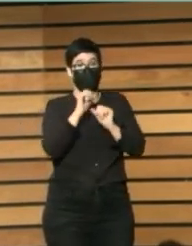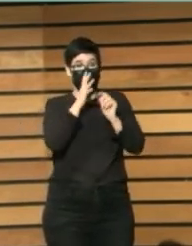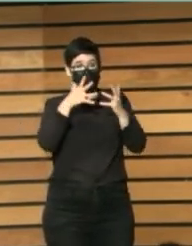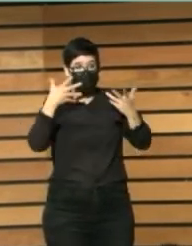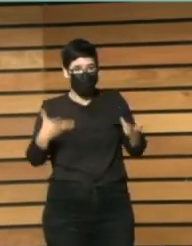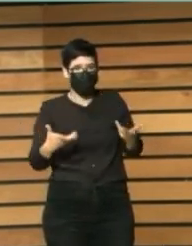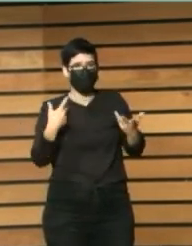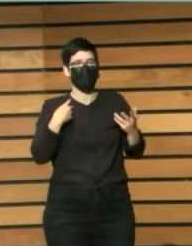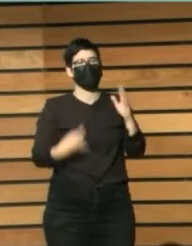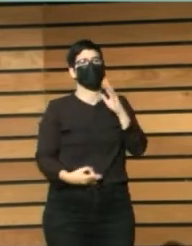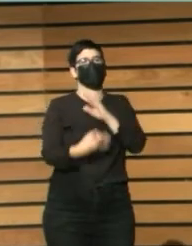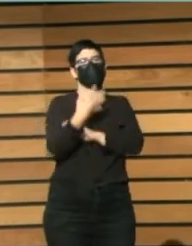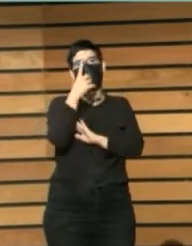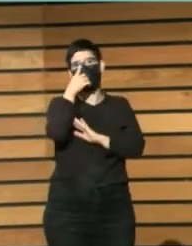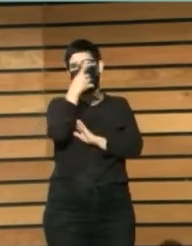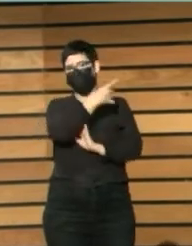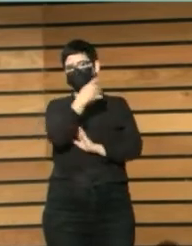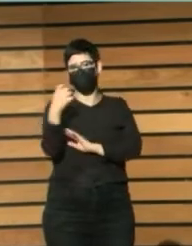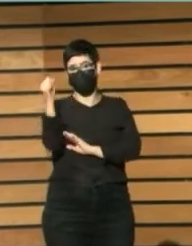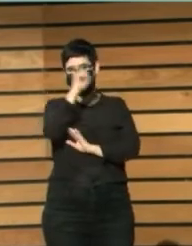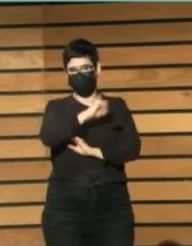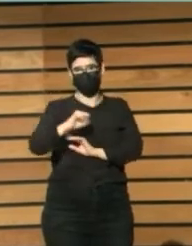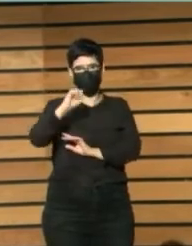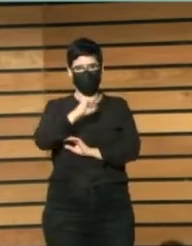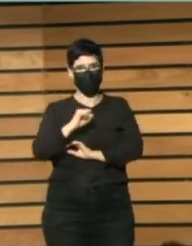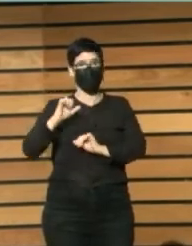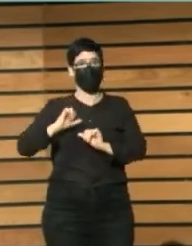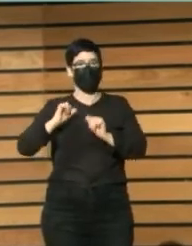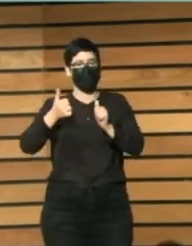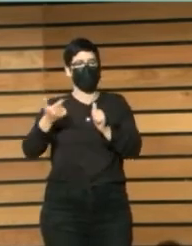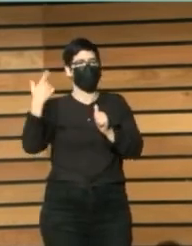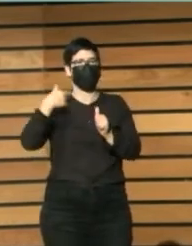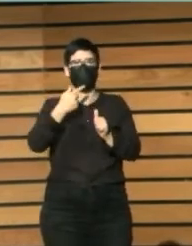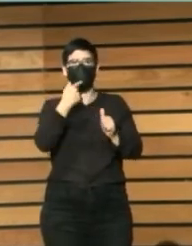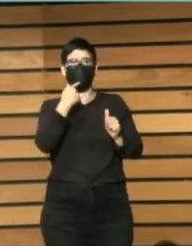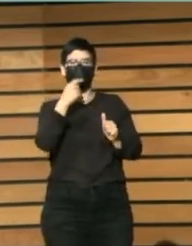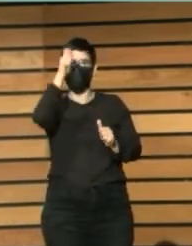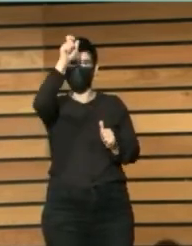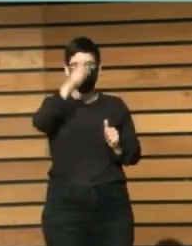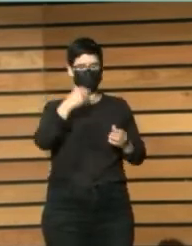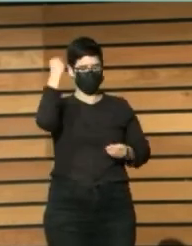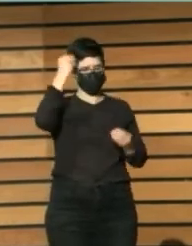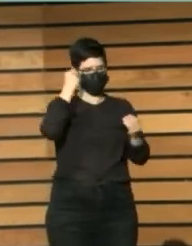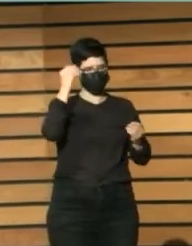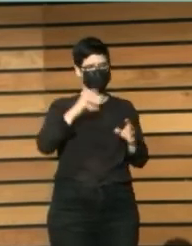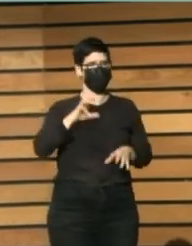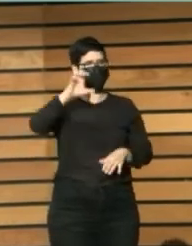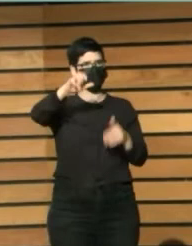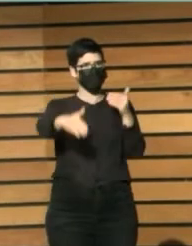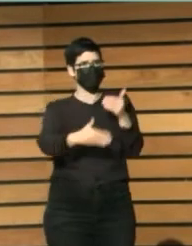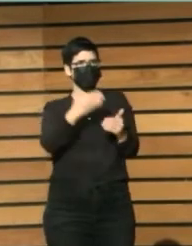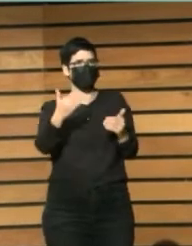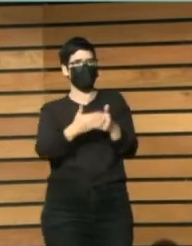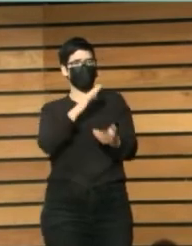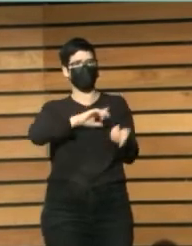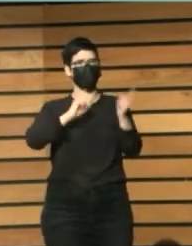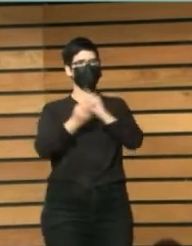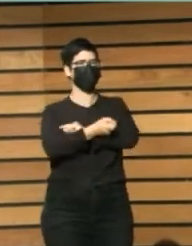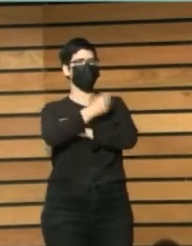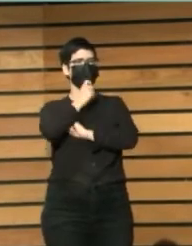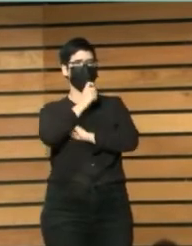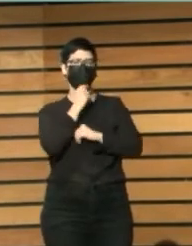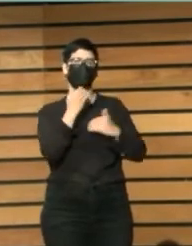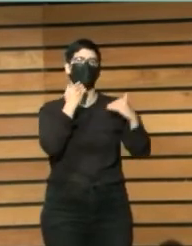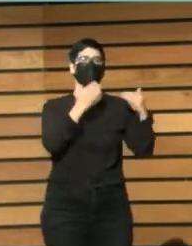ya pensó que para modernizar un país se necesitaban las bibliotecas públicas porque una modernización de un país no se podía hacer